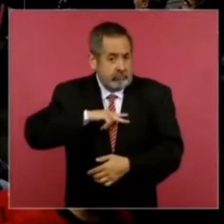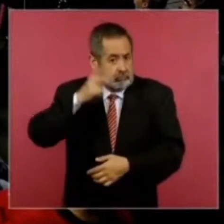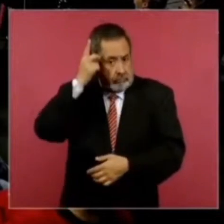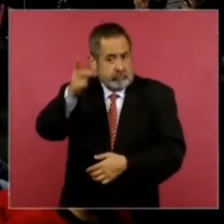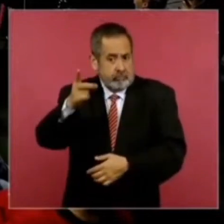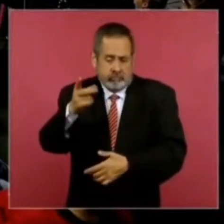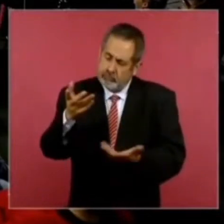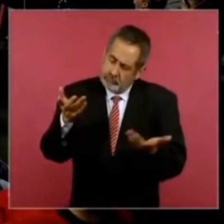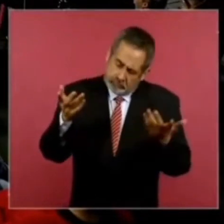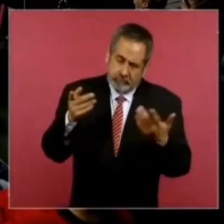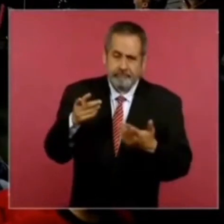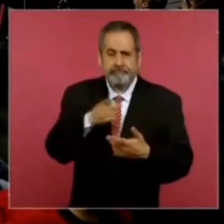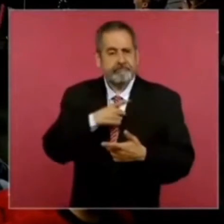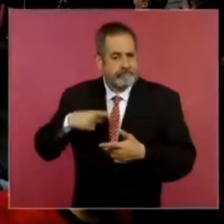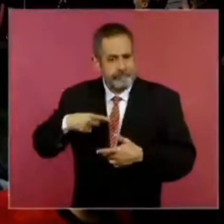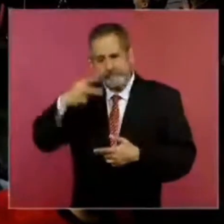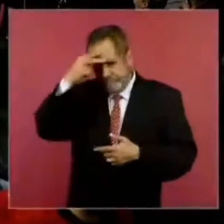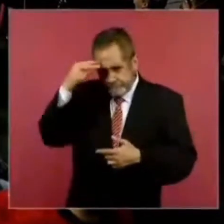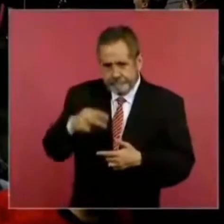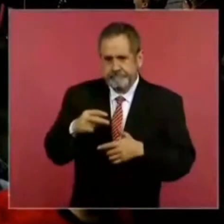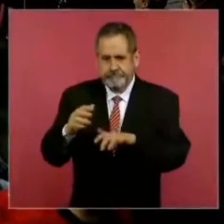ser operados por mexicanos.